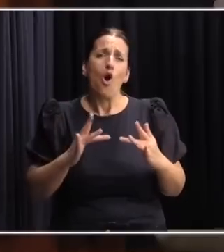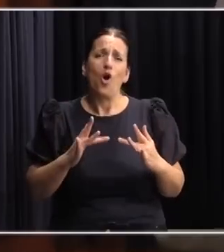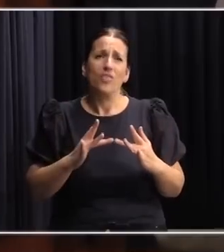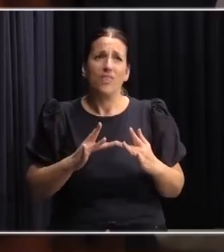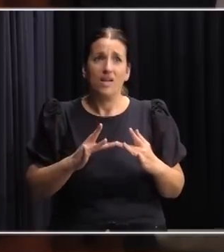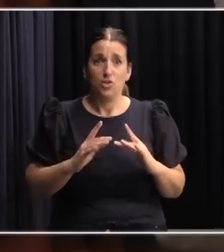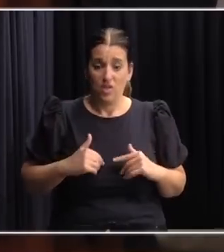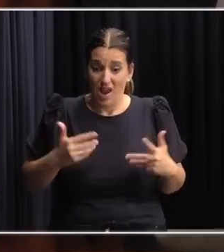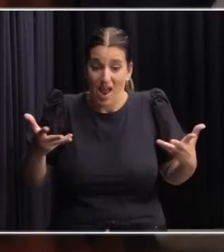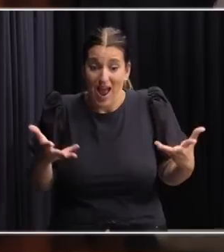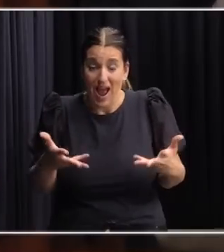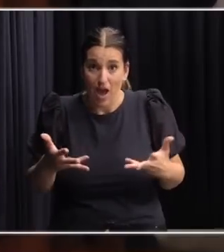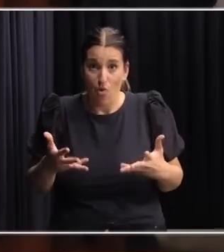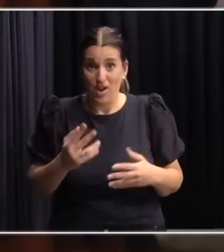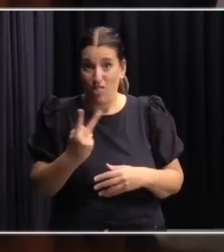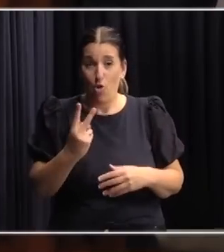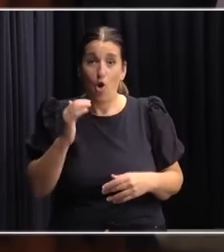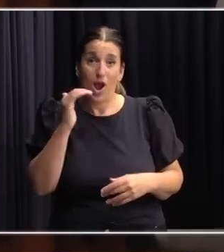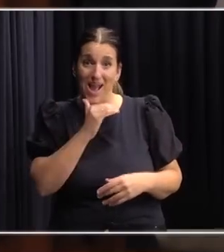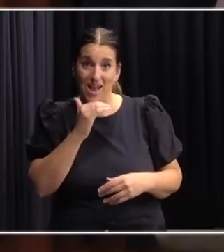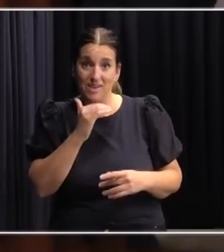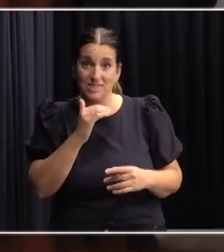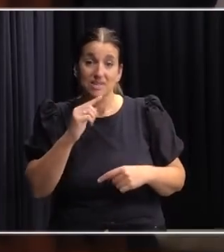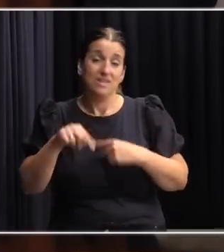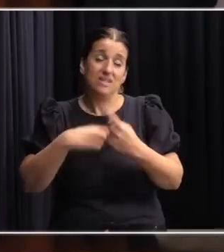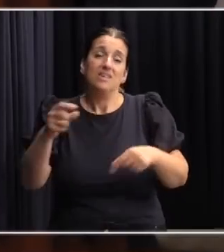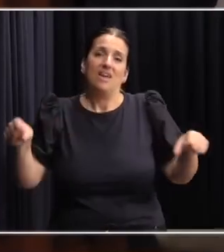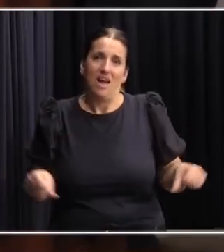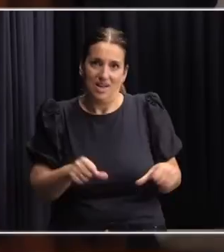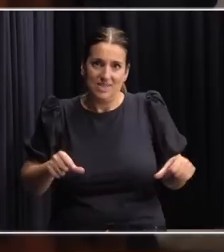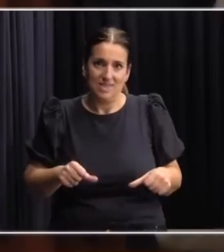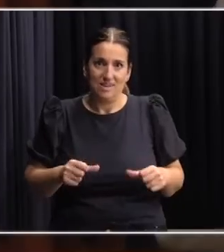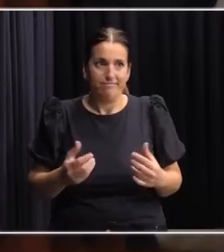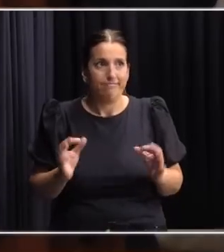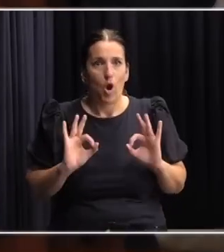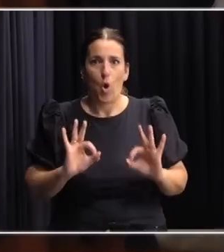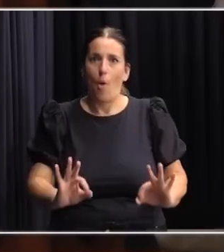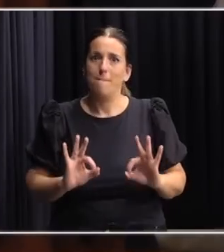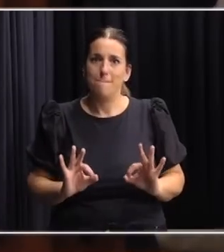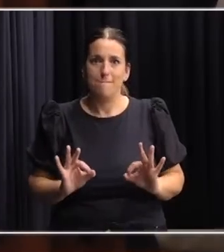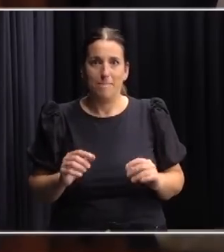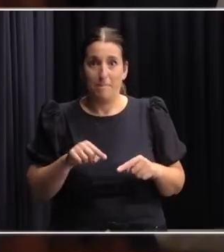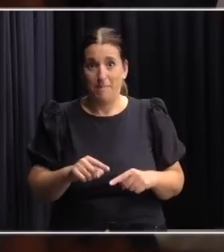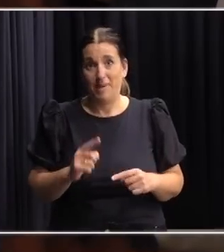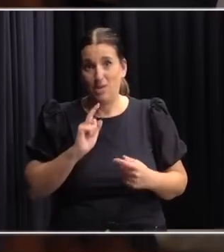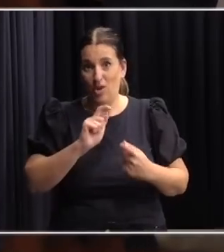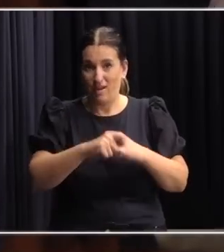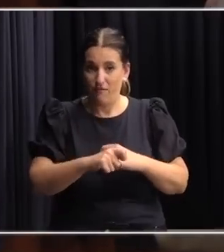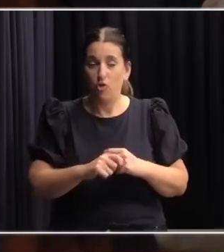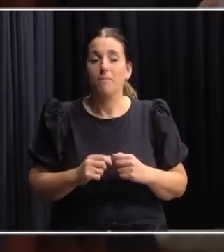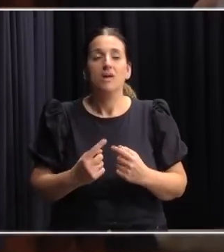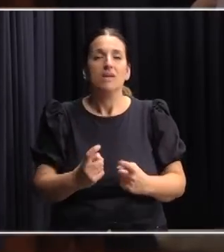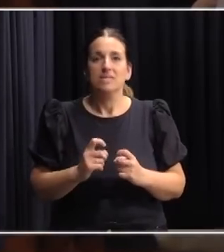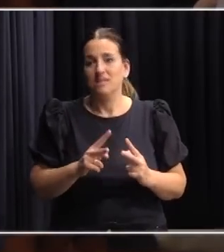entre la actualidad de estas dos cajas y la aplicación integral de esta reforma. Y ese